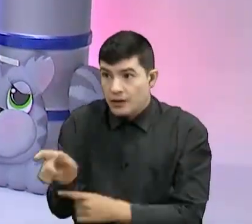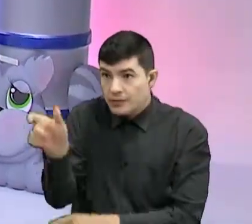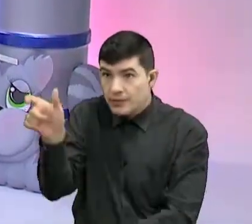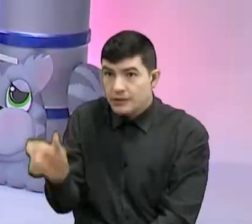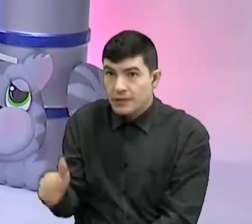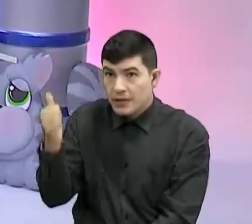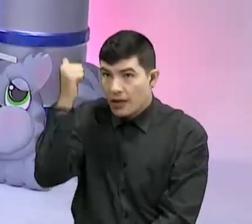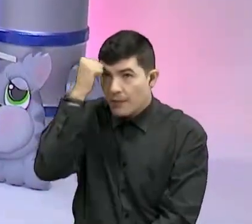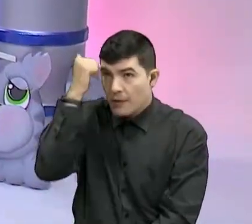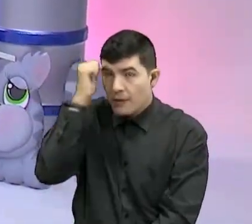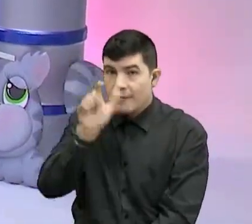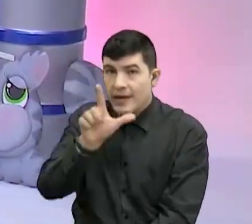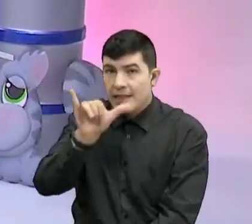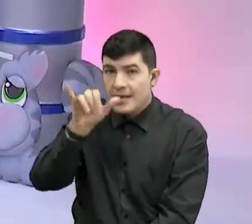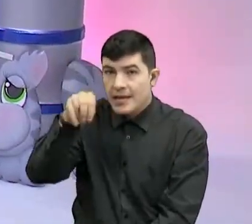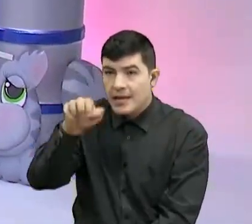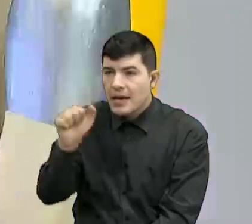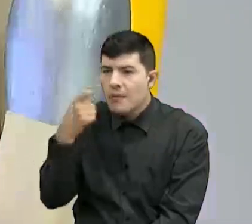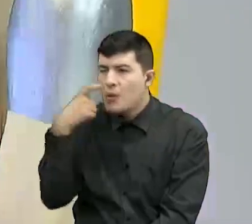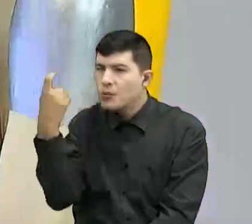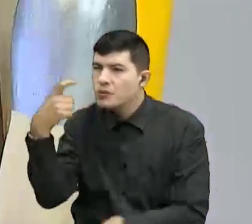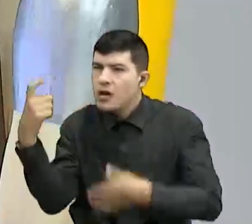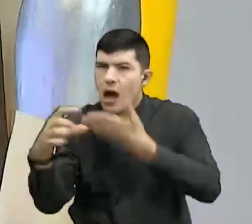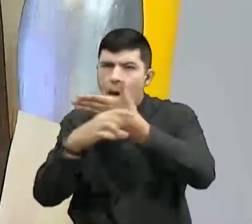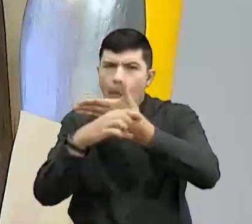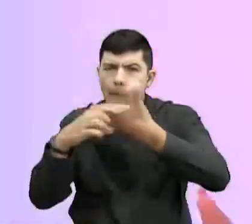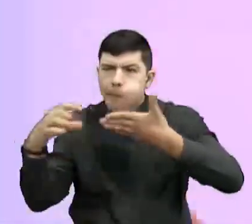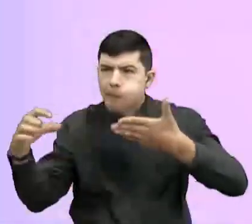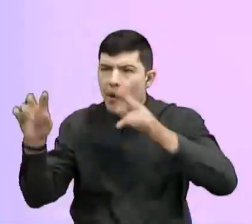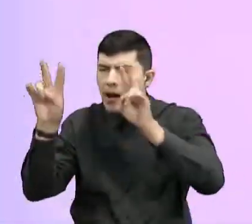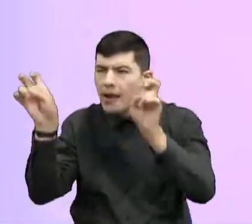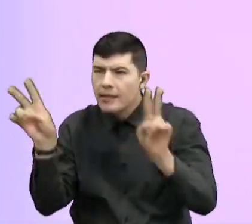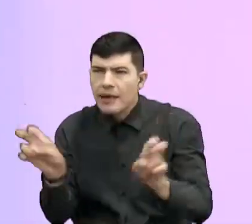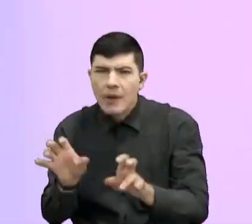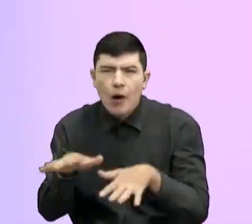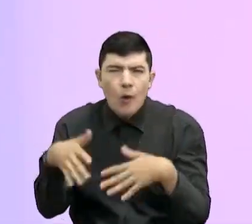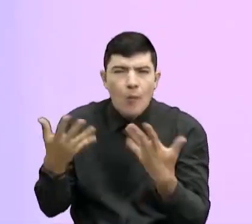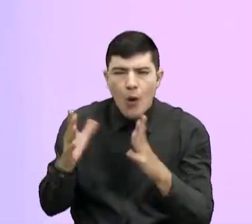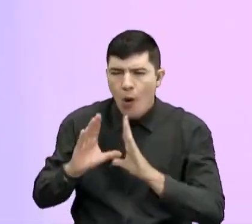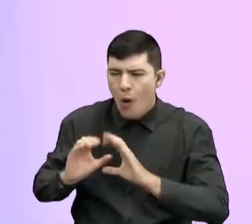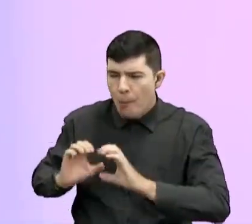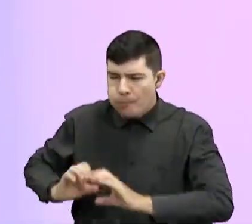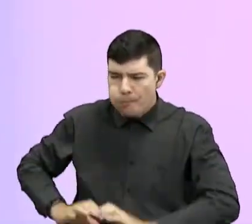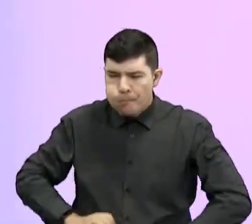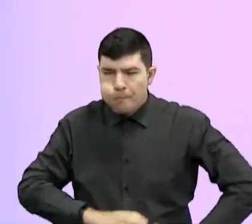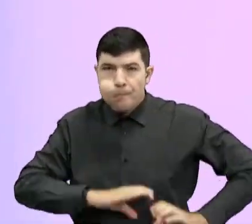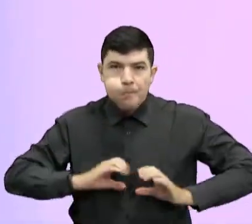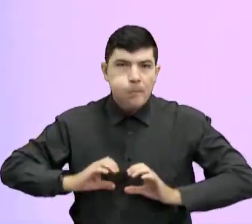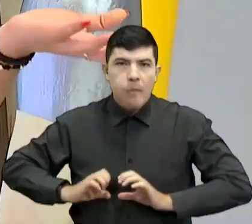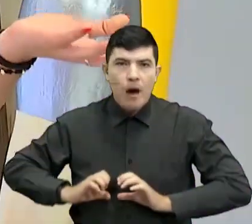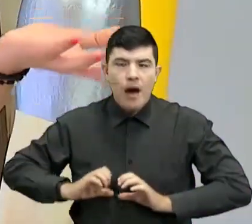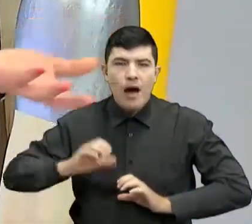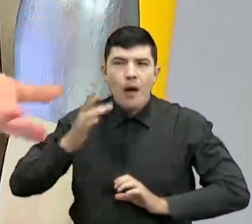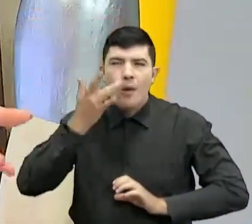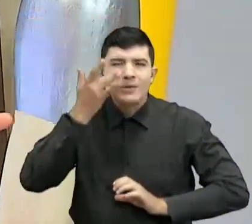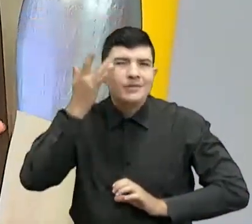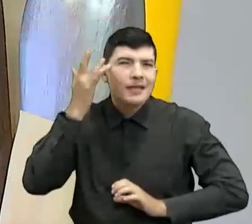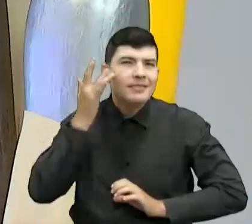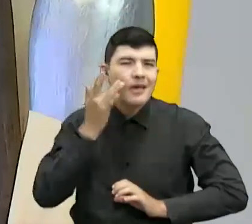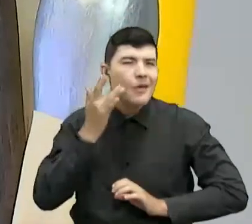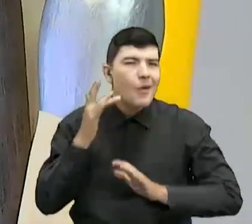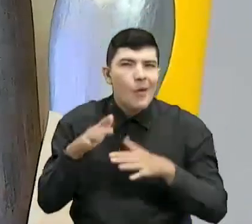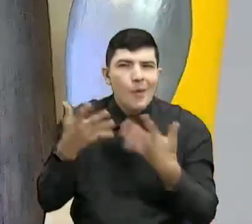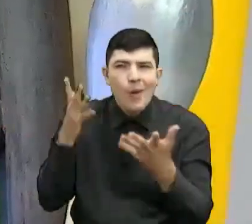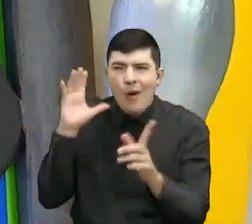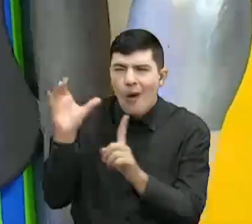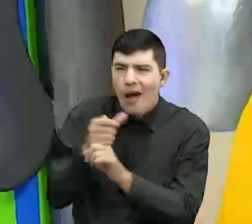Lina se fue a buscar la fórmula para mirar el tema de los órganos de los sentidos. Así es. Vamos a ver entonces con quién se